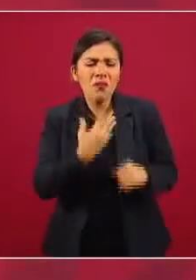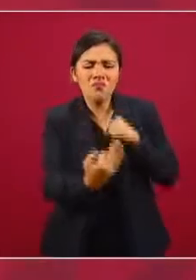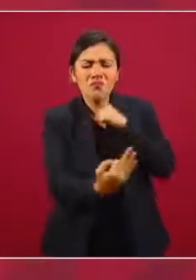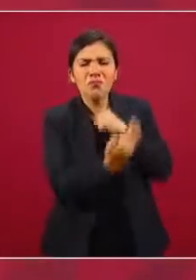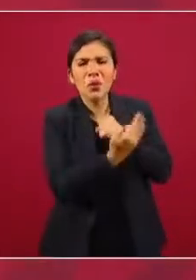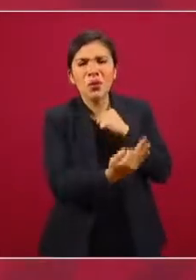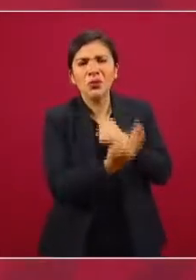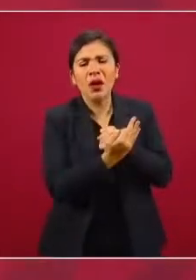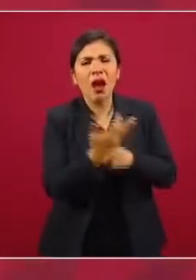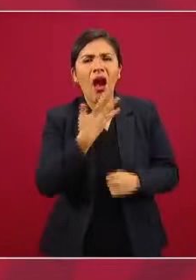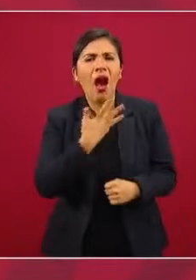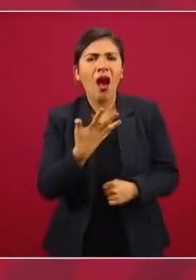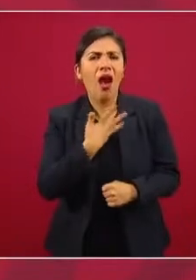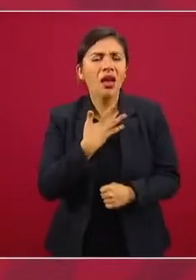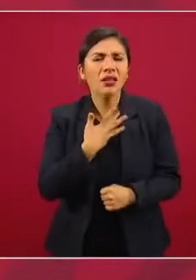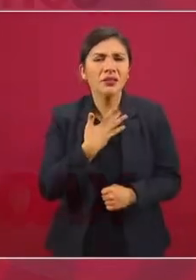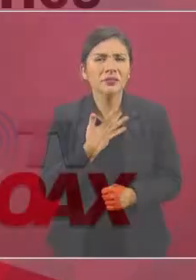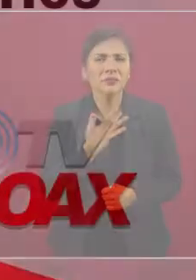protector.